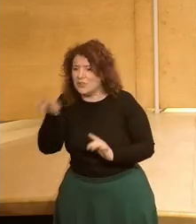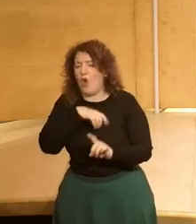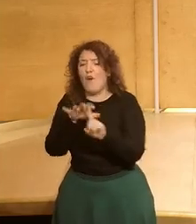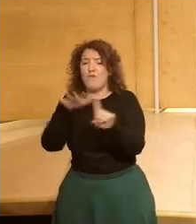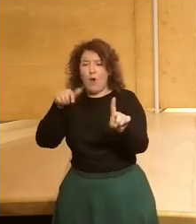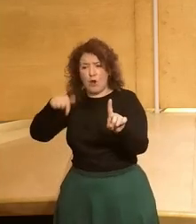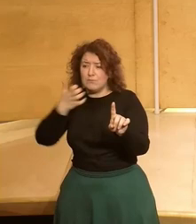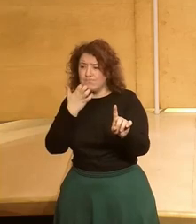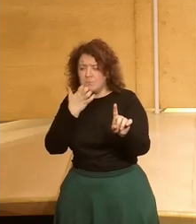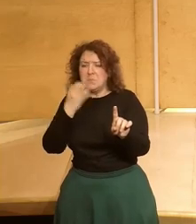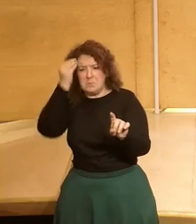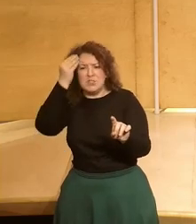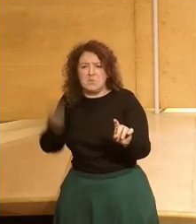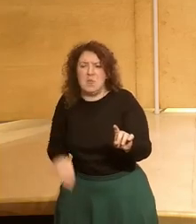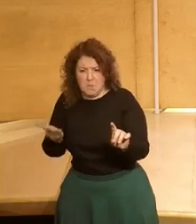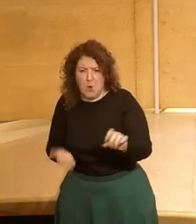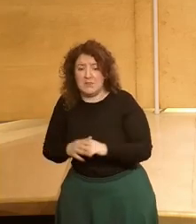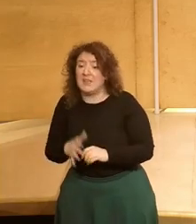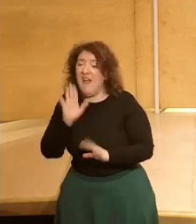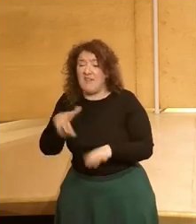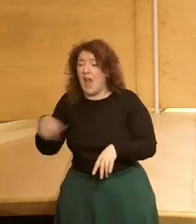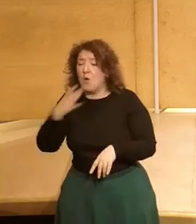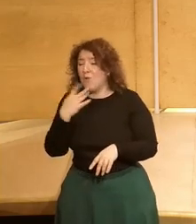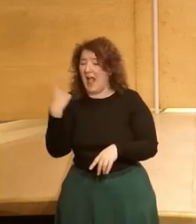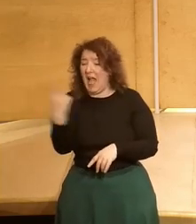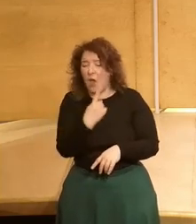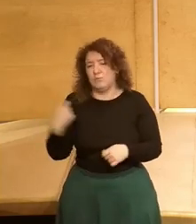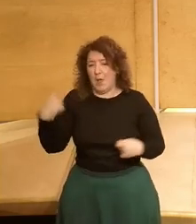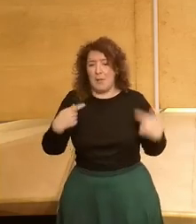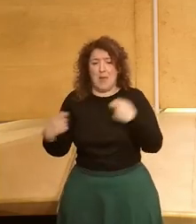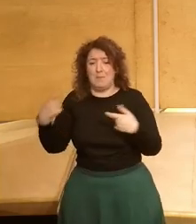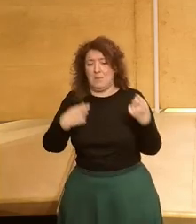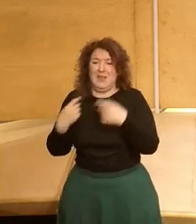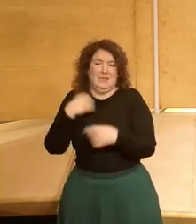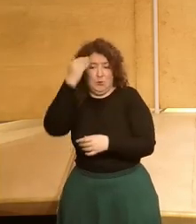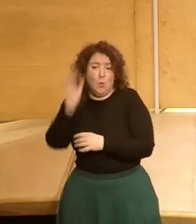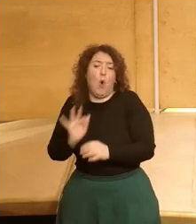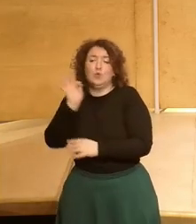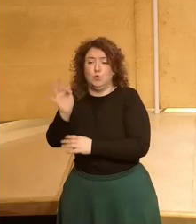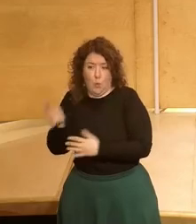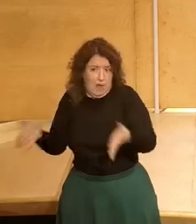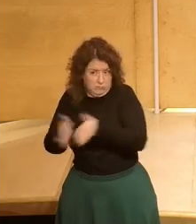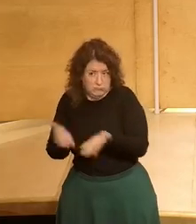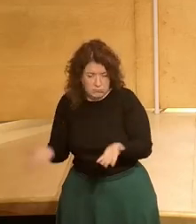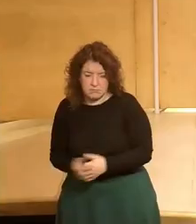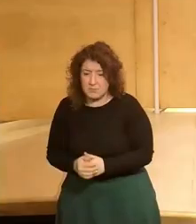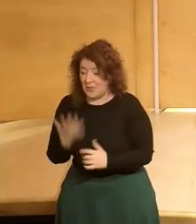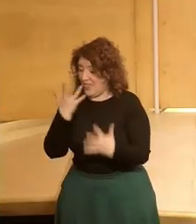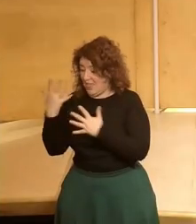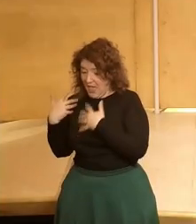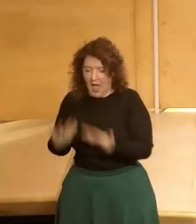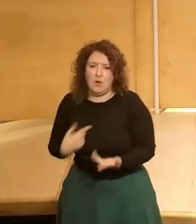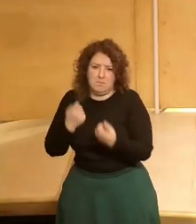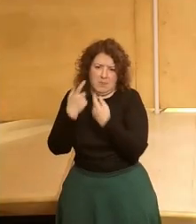supuesto en sumar creo que sumar es la clave y es el mensaje de lo que yo veo de hace 10 años a ahora Exacto